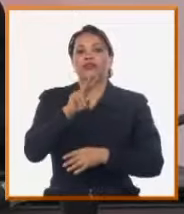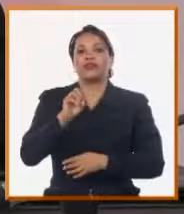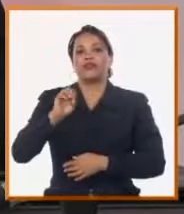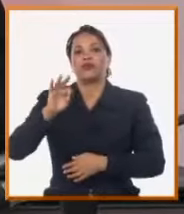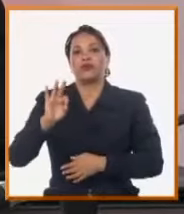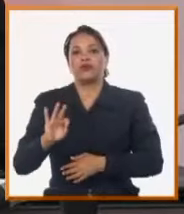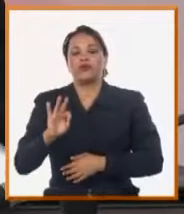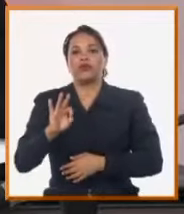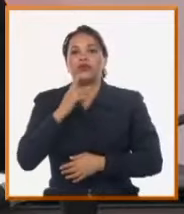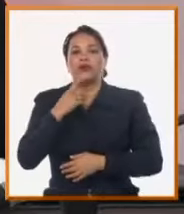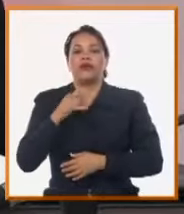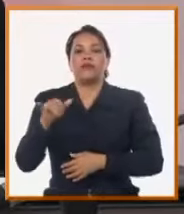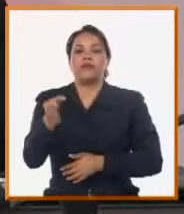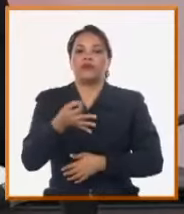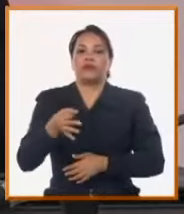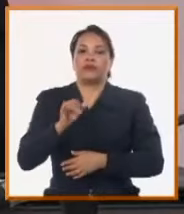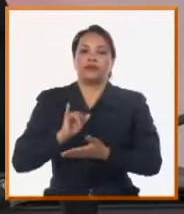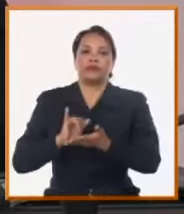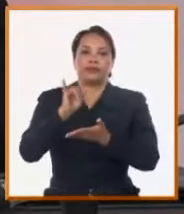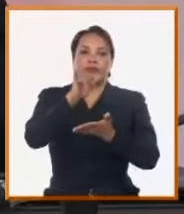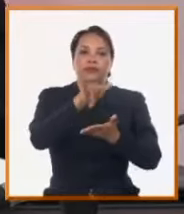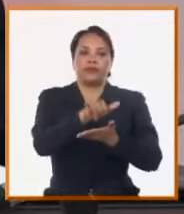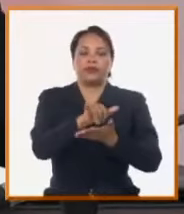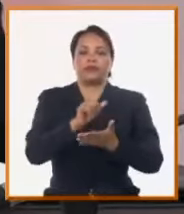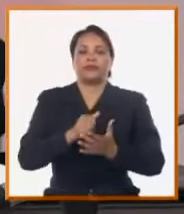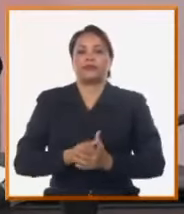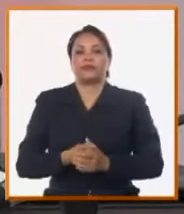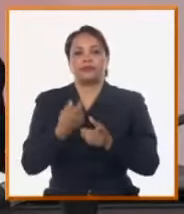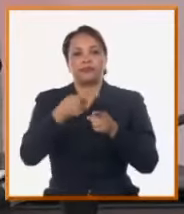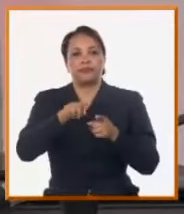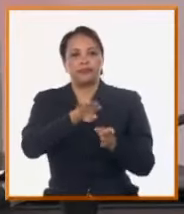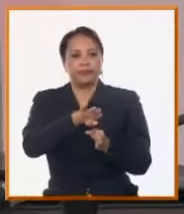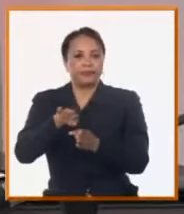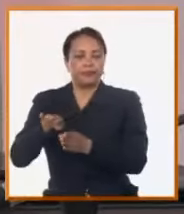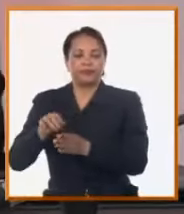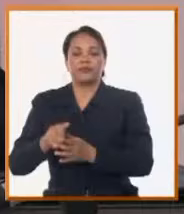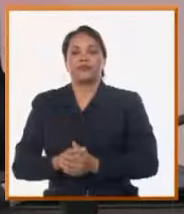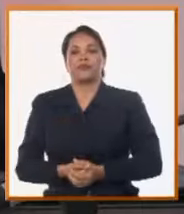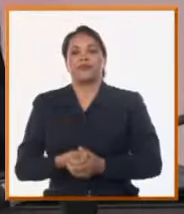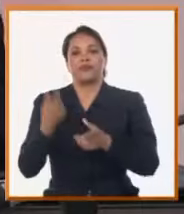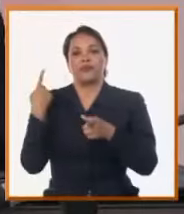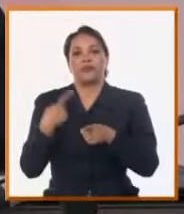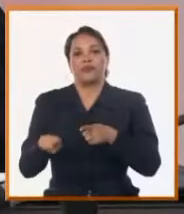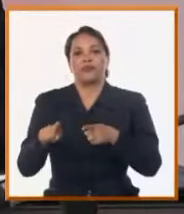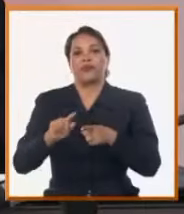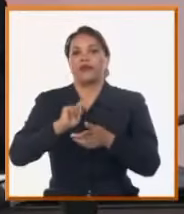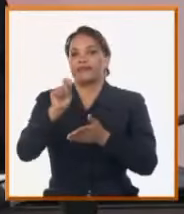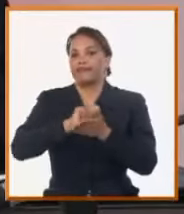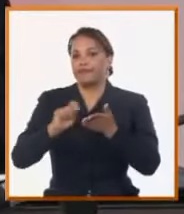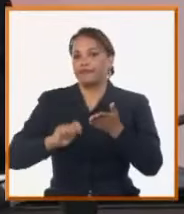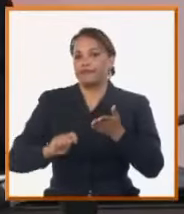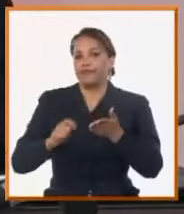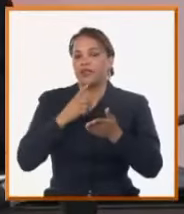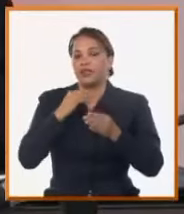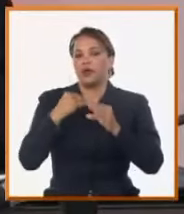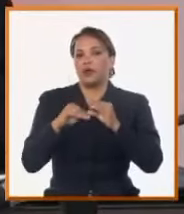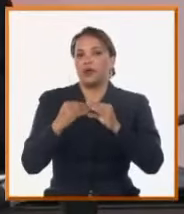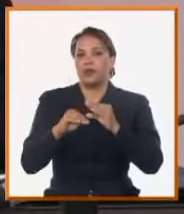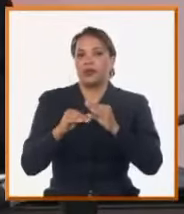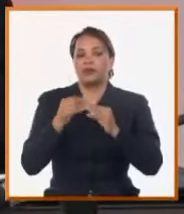Mazorra, Bollero. También escribió a nuestra dirección de correo,